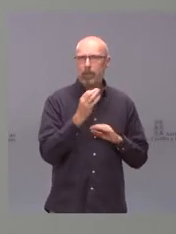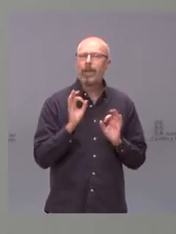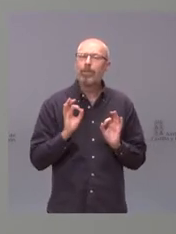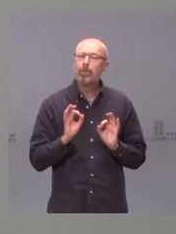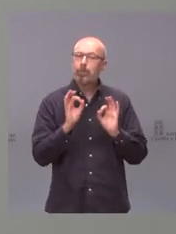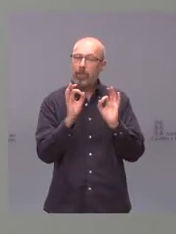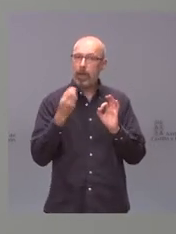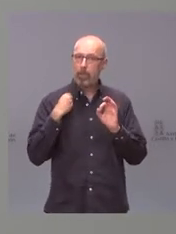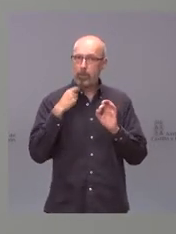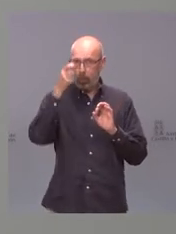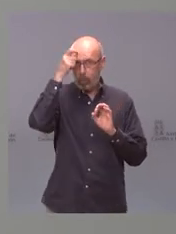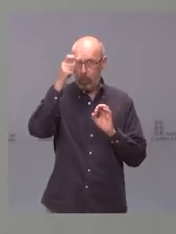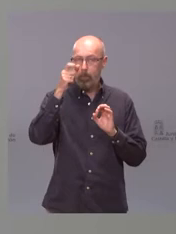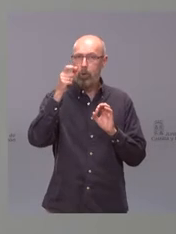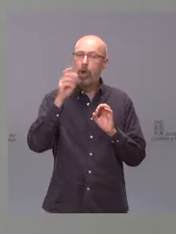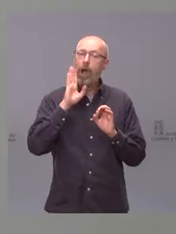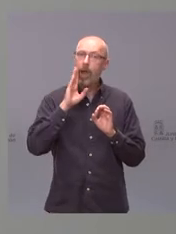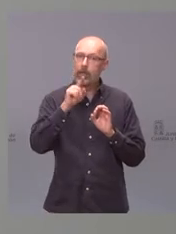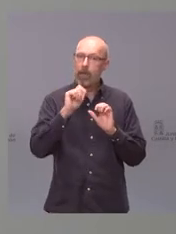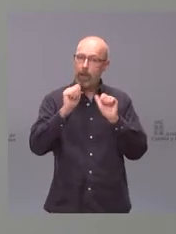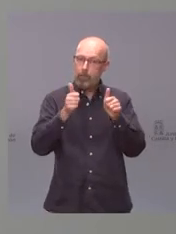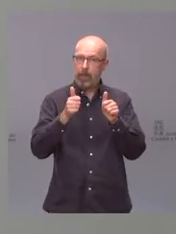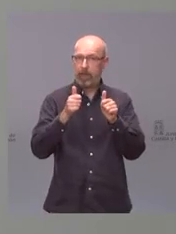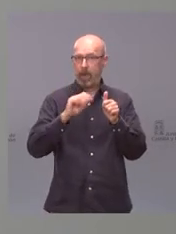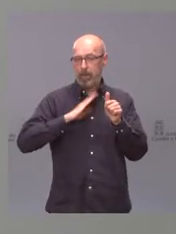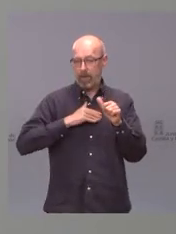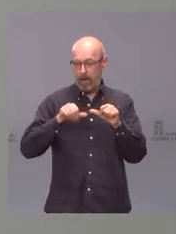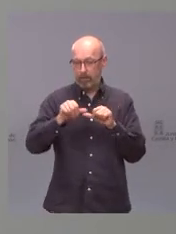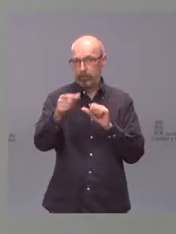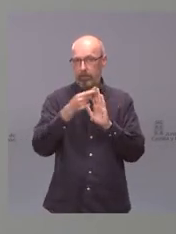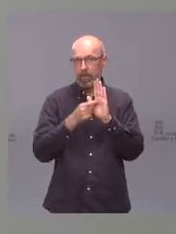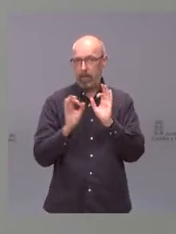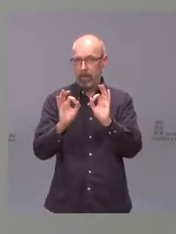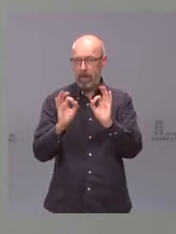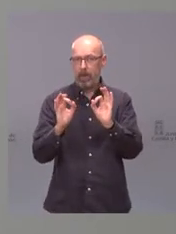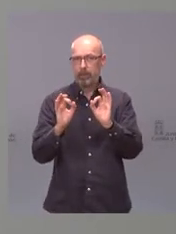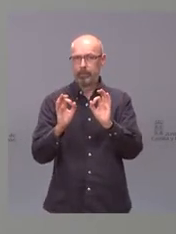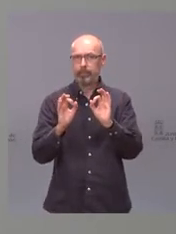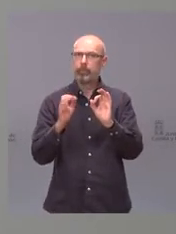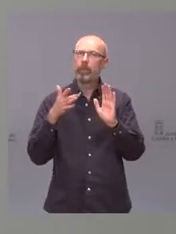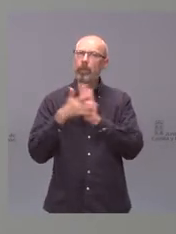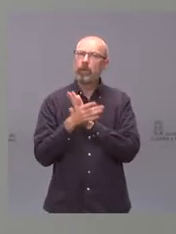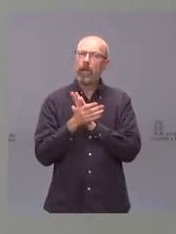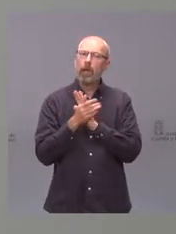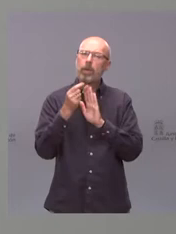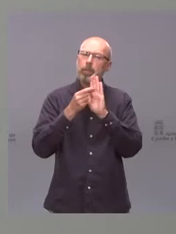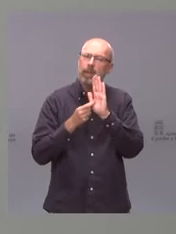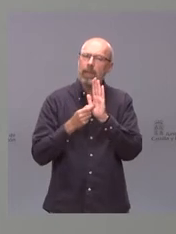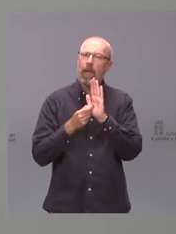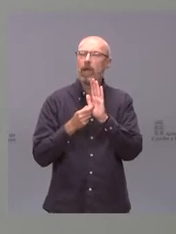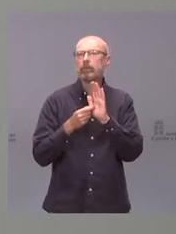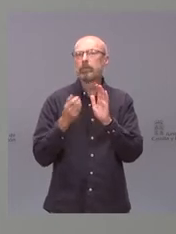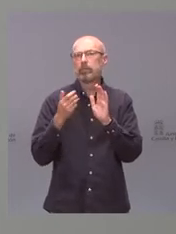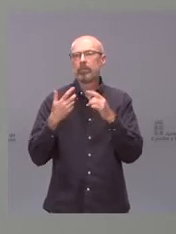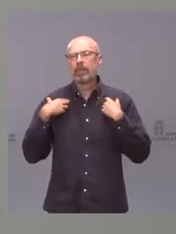comienzan con medidas especiales a partir de mañana. No solamente son las medidas no sanitarias las que son importantes. Son